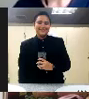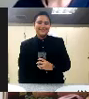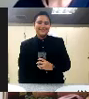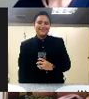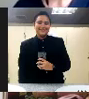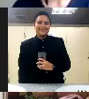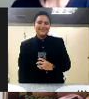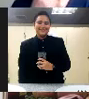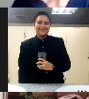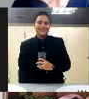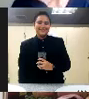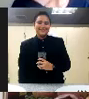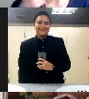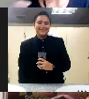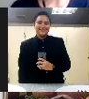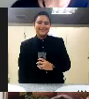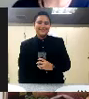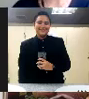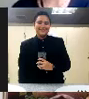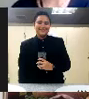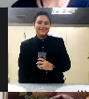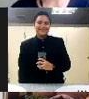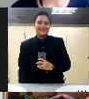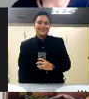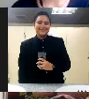Ahora, ¿alguien de aquí que quiera trabajar como freelance?